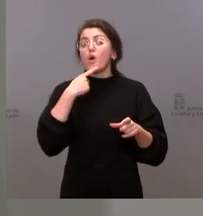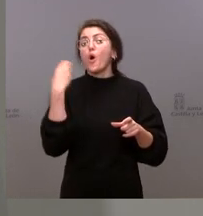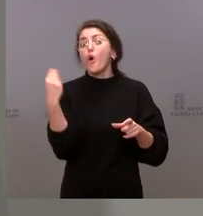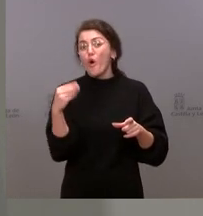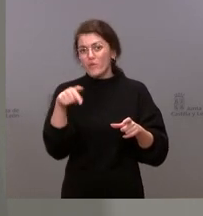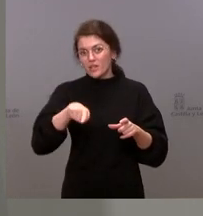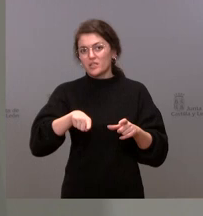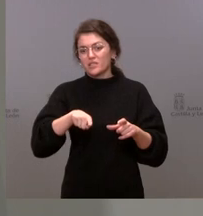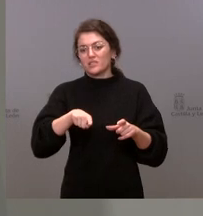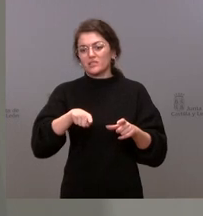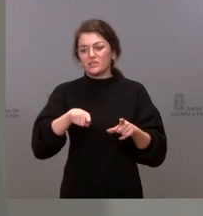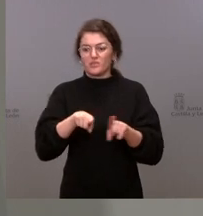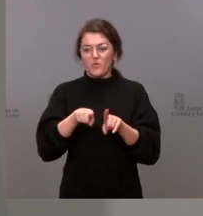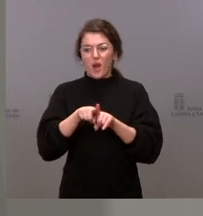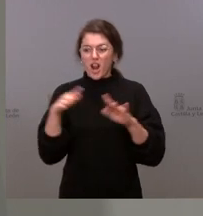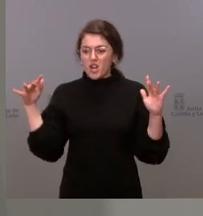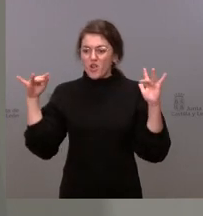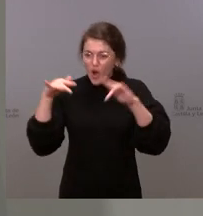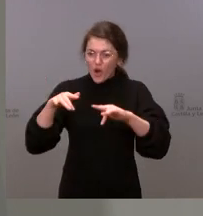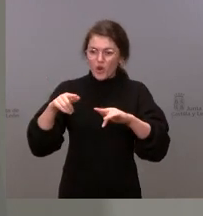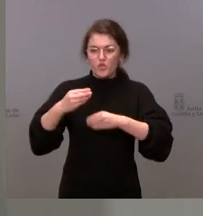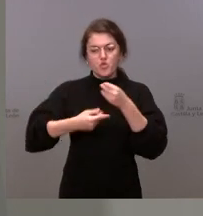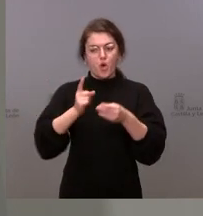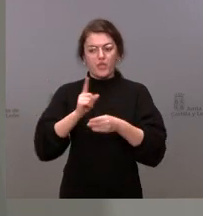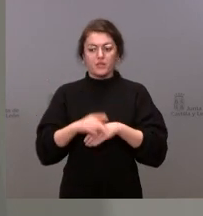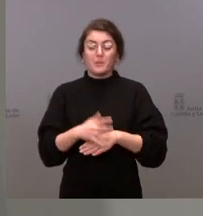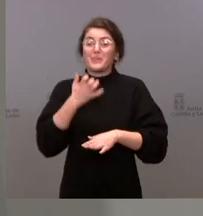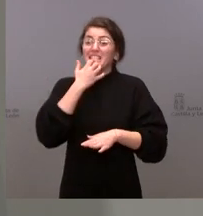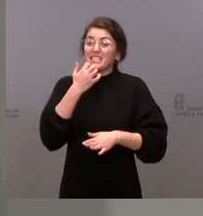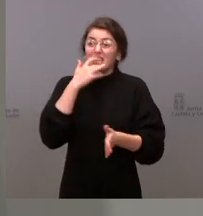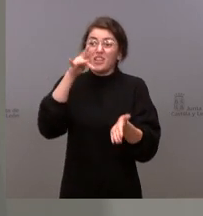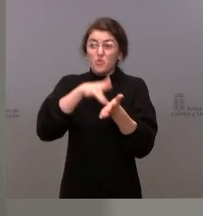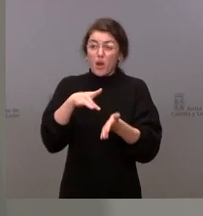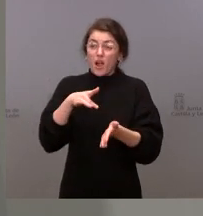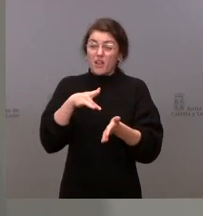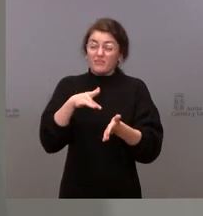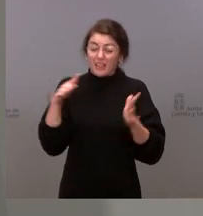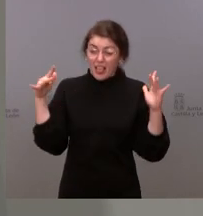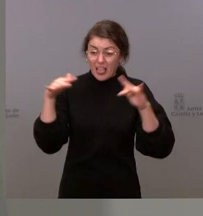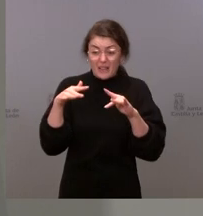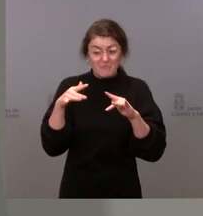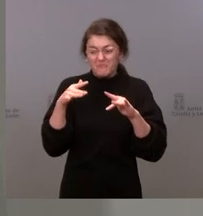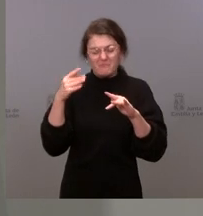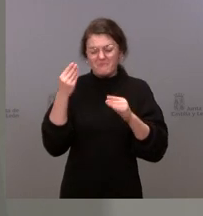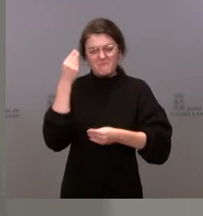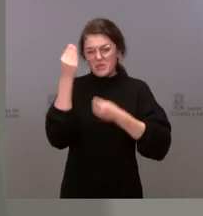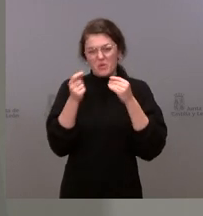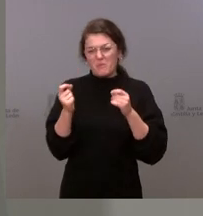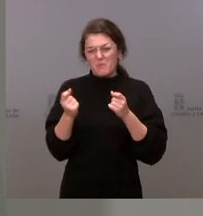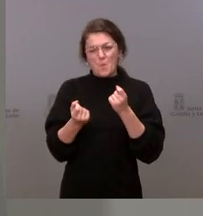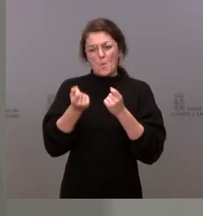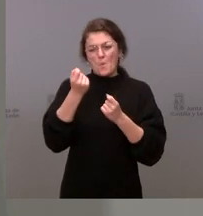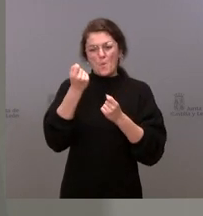caso, no se produjera. Y yo estoy seguro que si se produce va a ser una cosa marginal, porque yo estoy